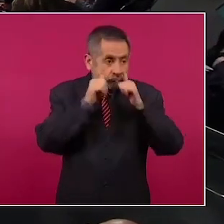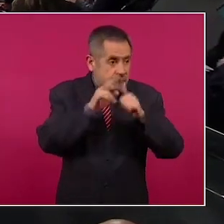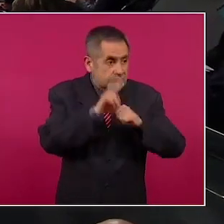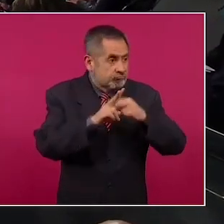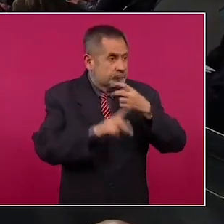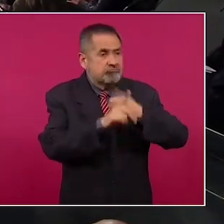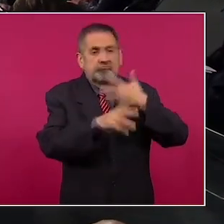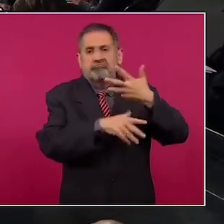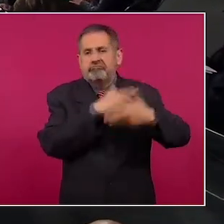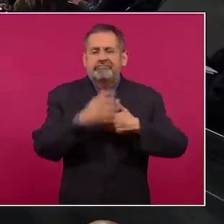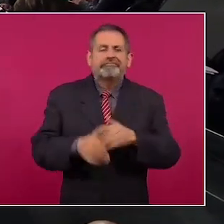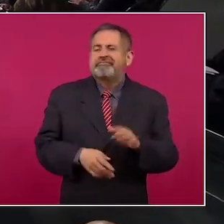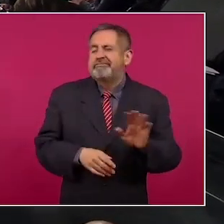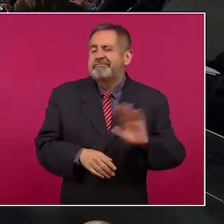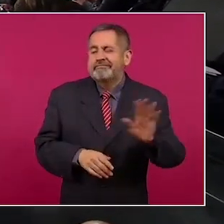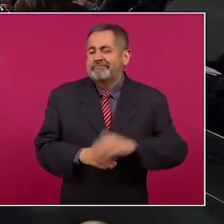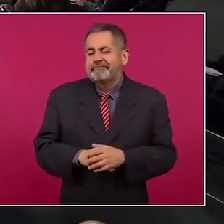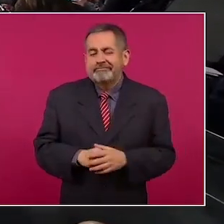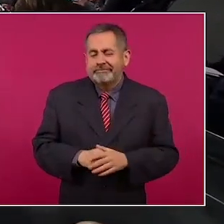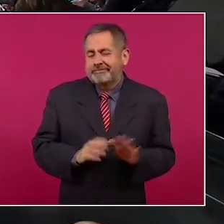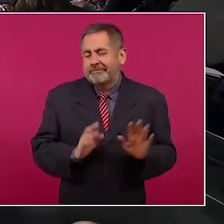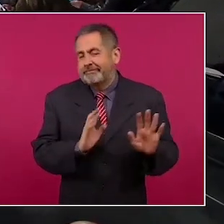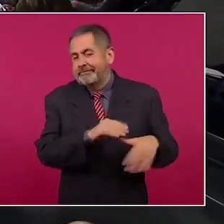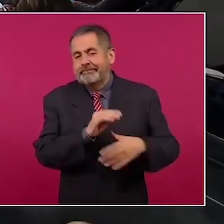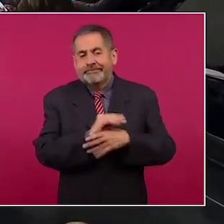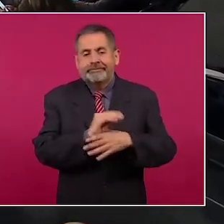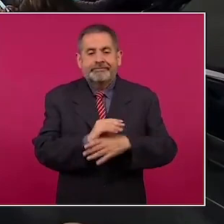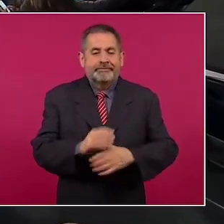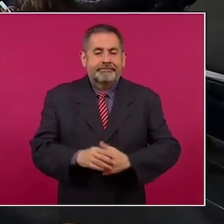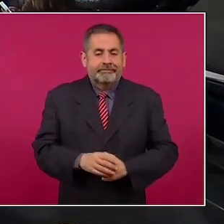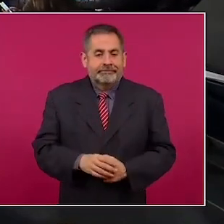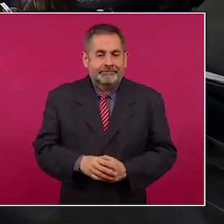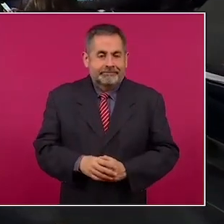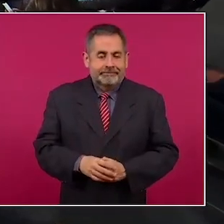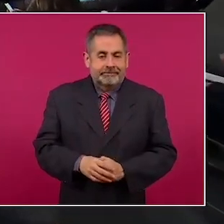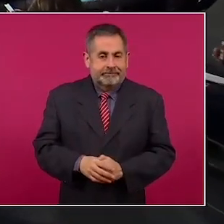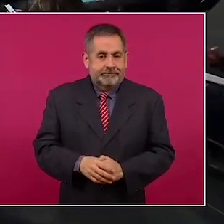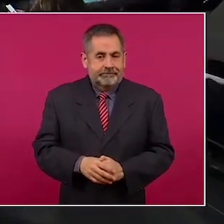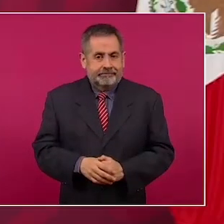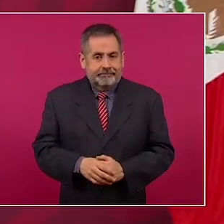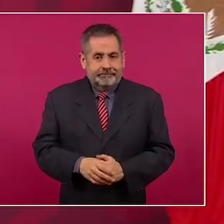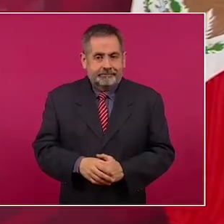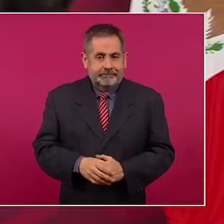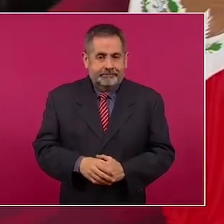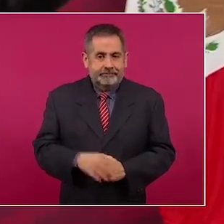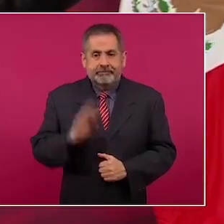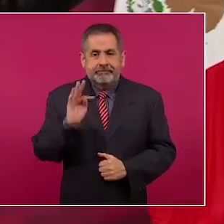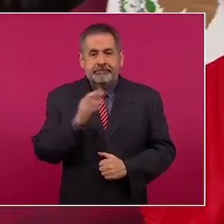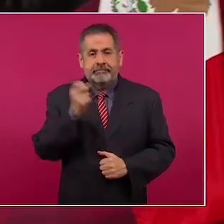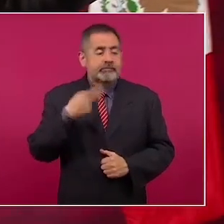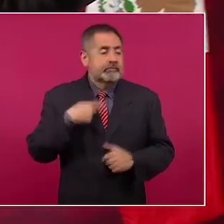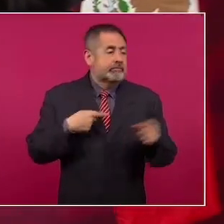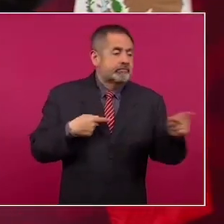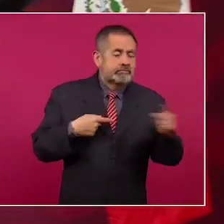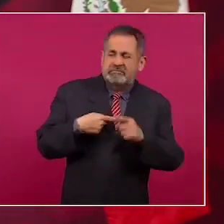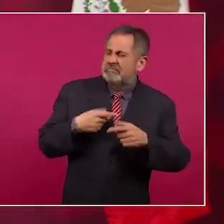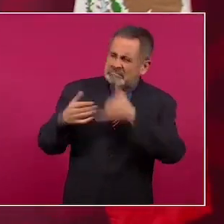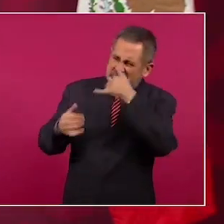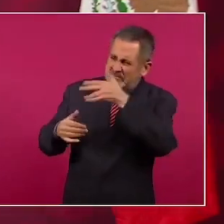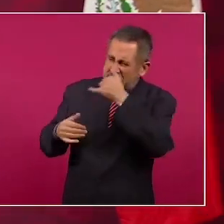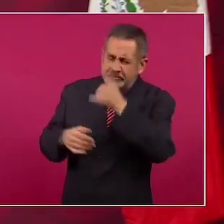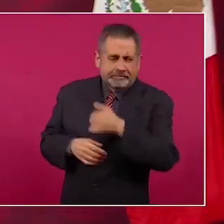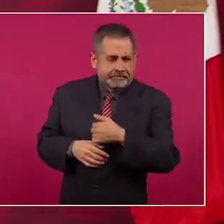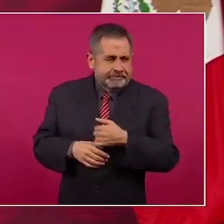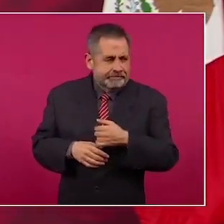y si hay un provocador, amor y paz.